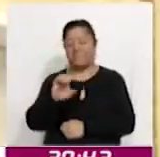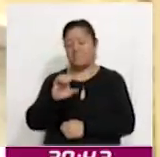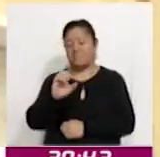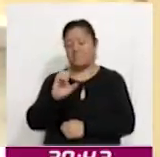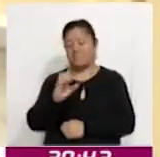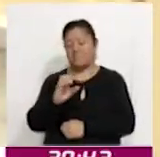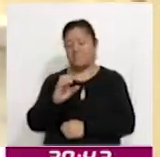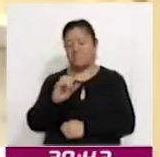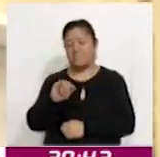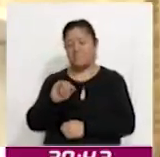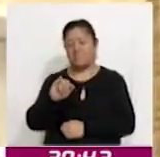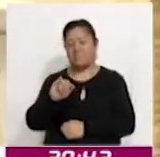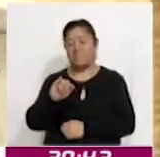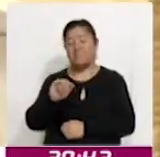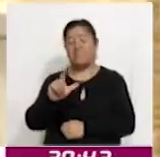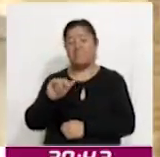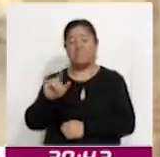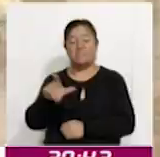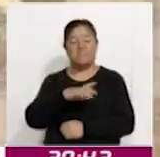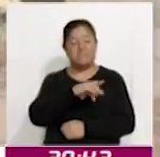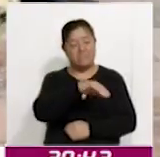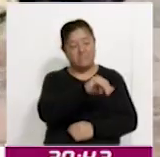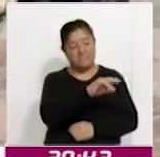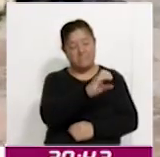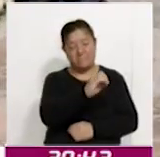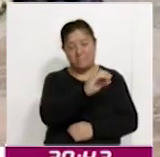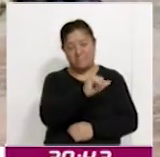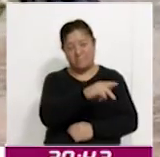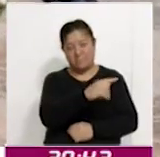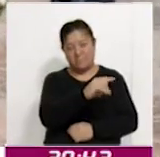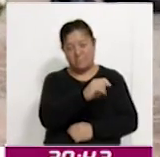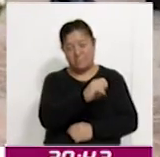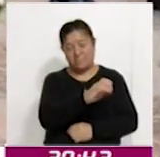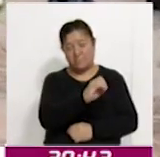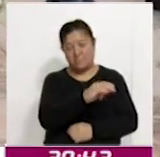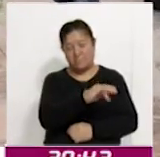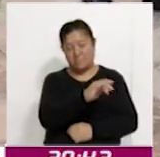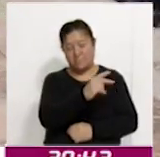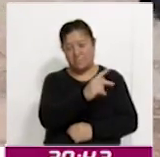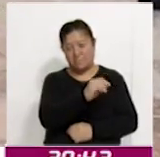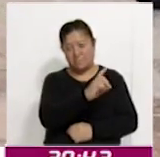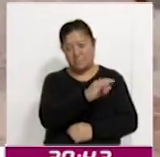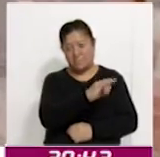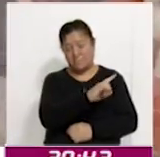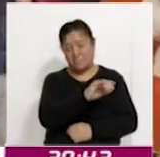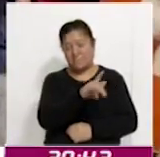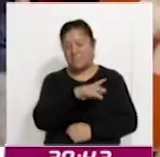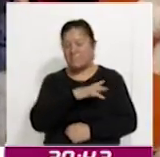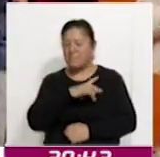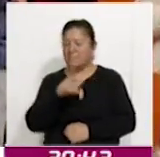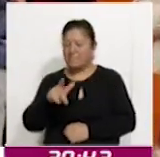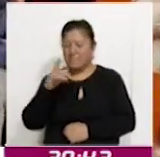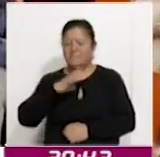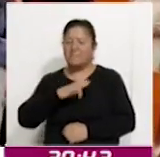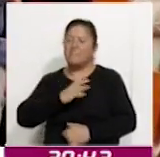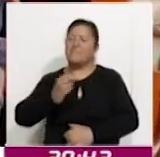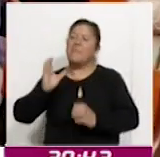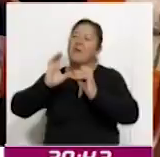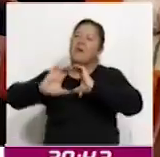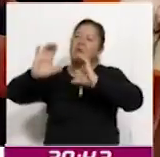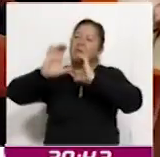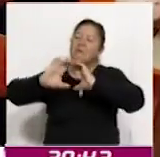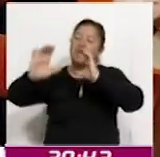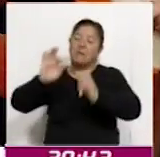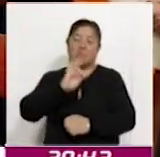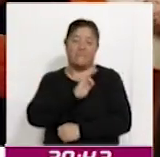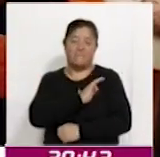Marco Antonio Padilla Solís, Santa Cecilia era una ferviente creyente que expresaba su fe a través del canto, convirtiéndose en un